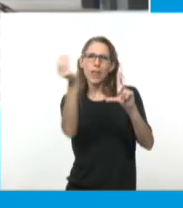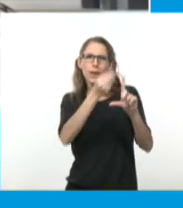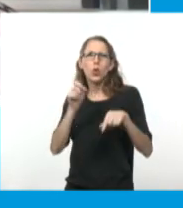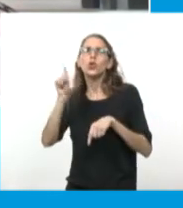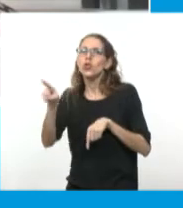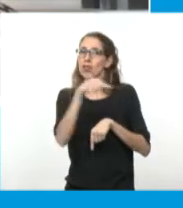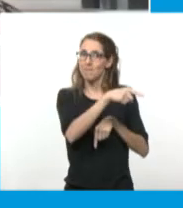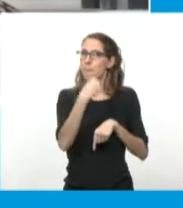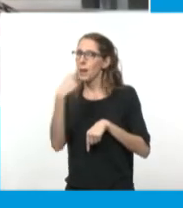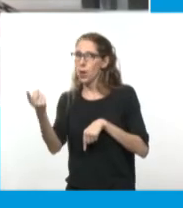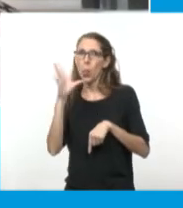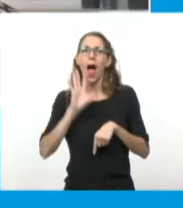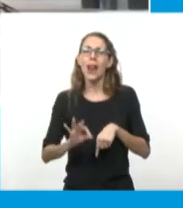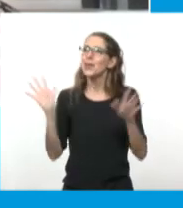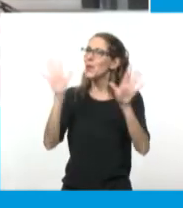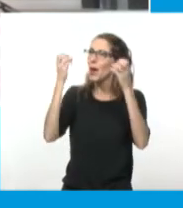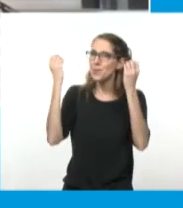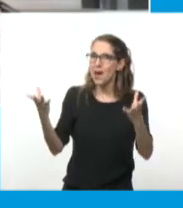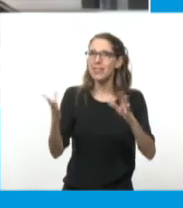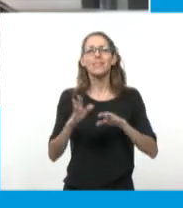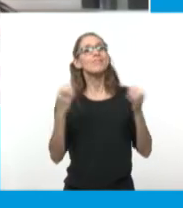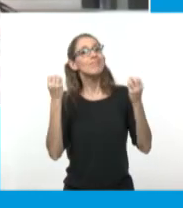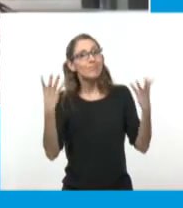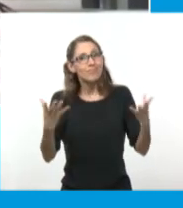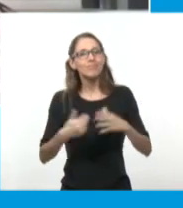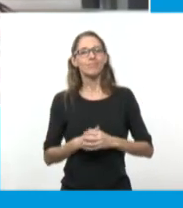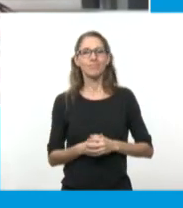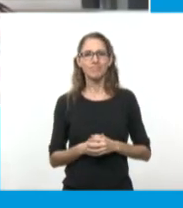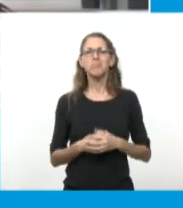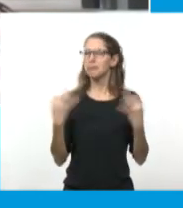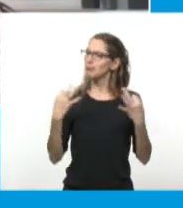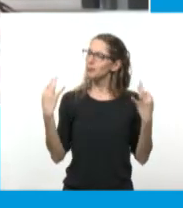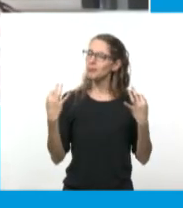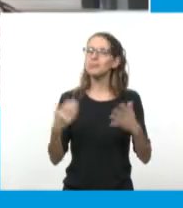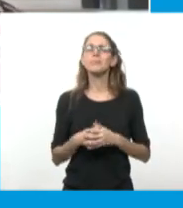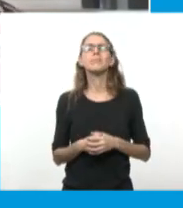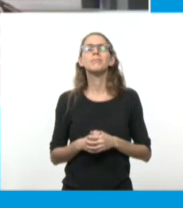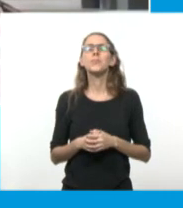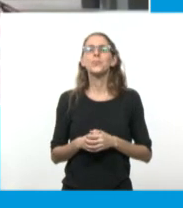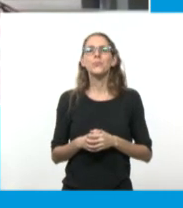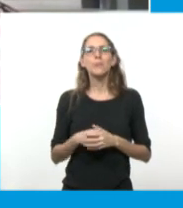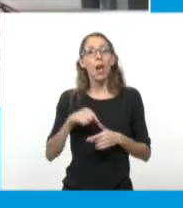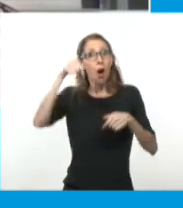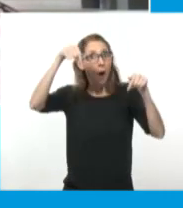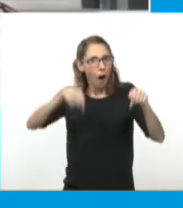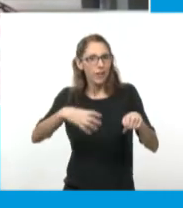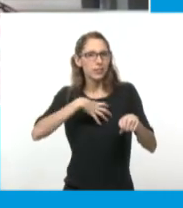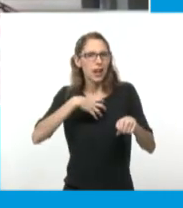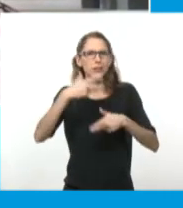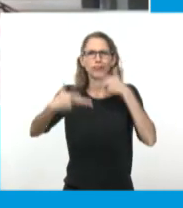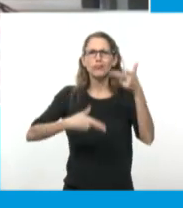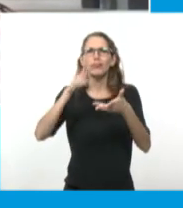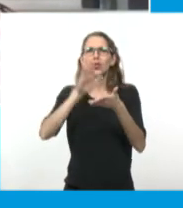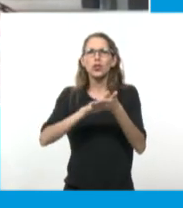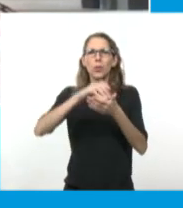¿Cómo estás, Delius? ¿Qué tal? ¿Cómo andás? ¿Cómo vas? Bien, bien, muy bien. Bueno, mira, estamos trabajando hoy sobre el tema del claroscuro.